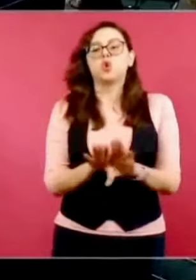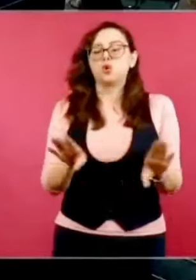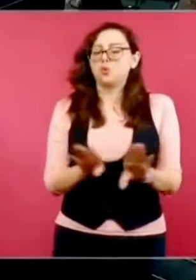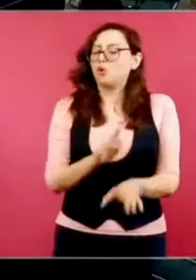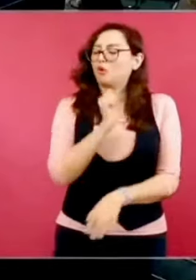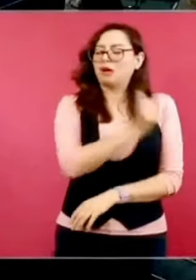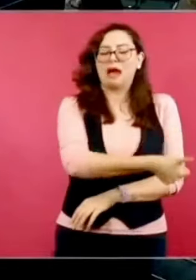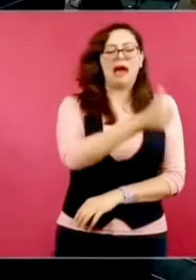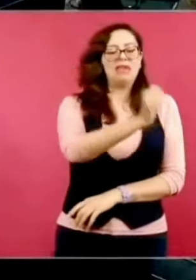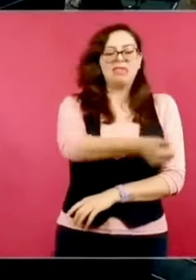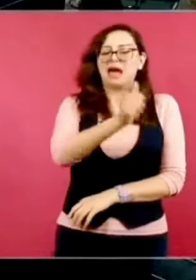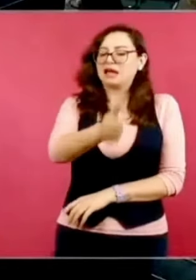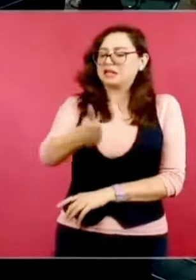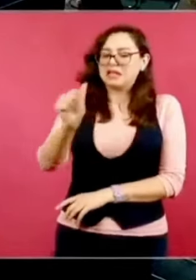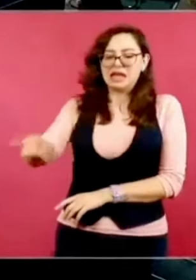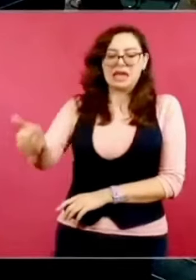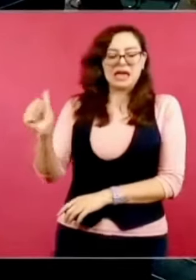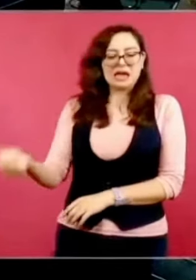sin